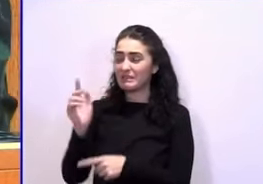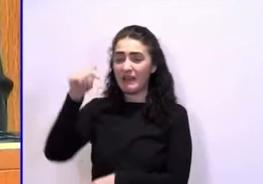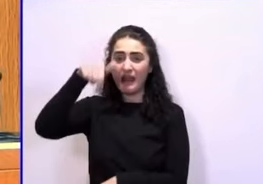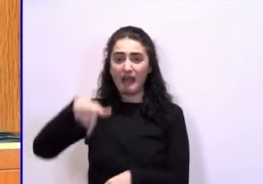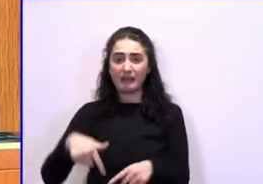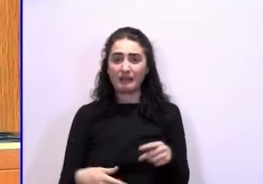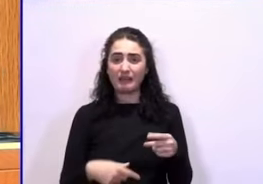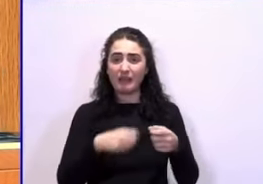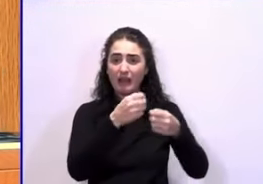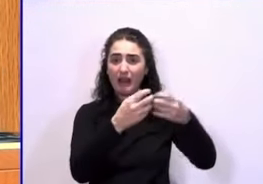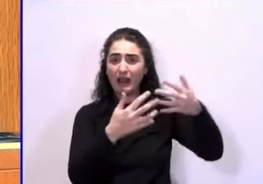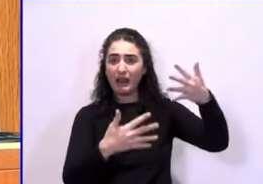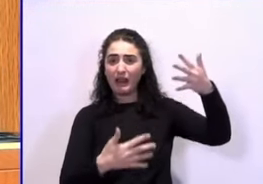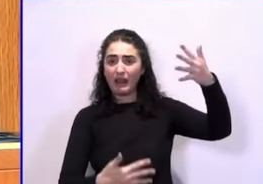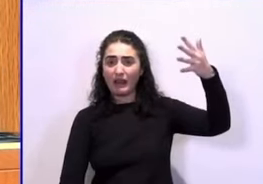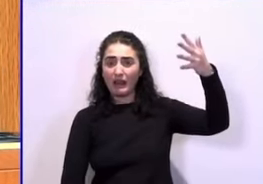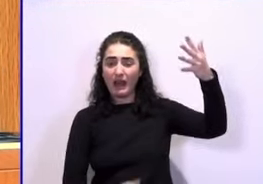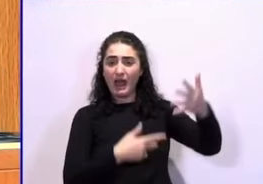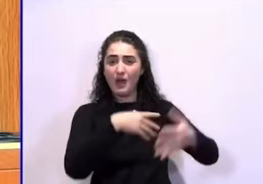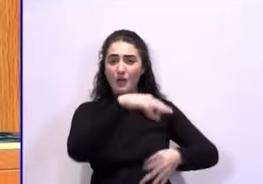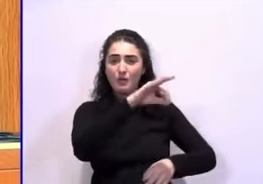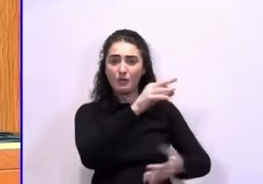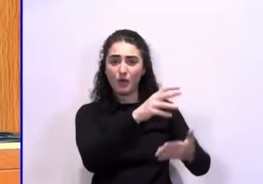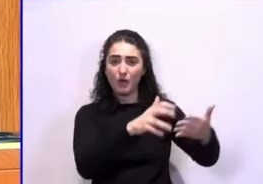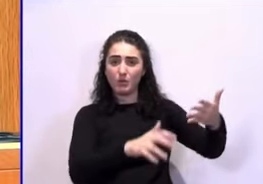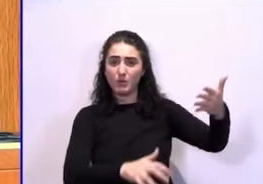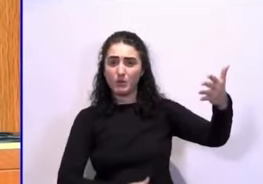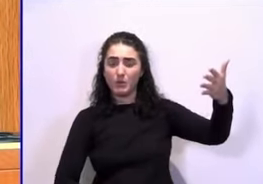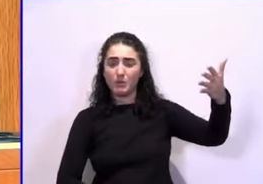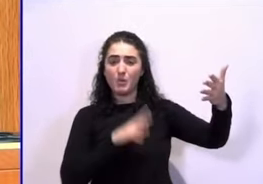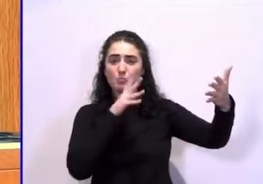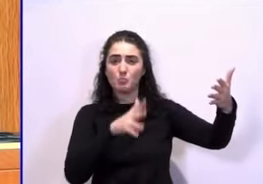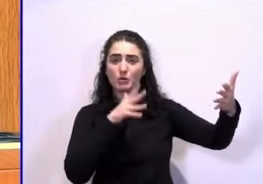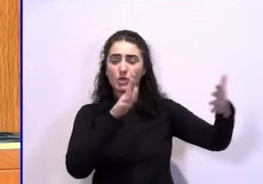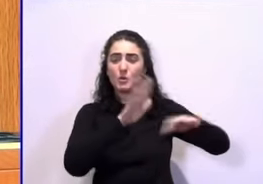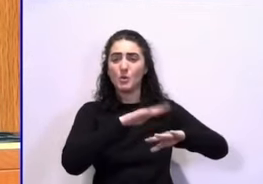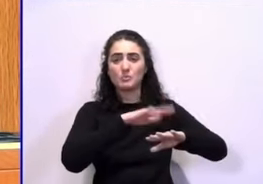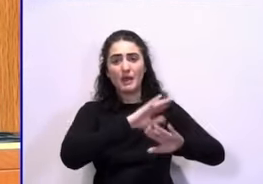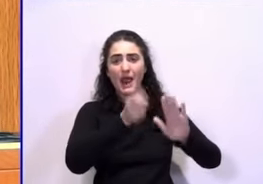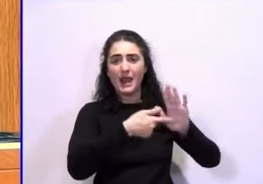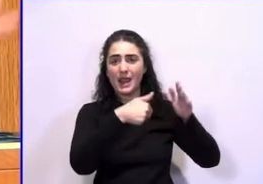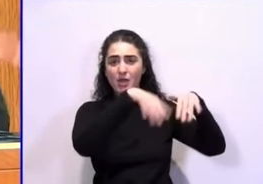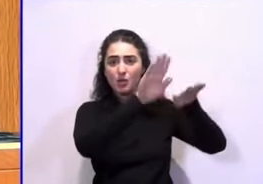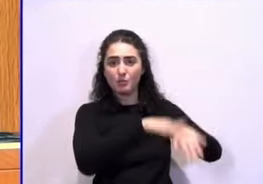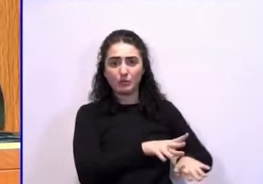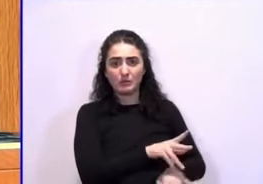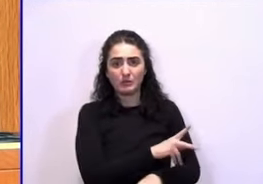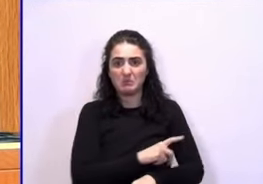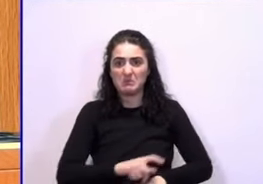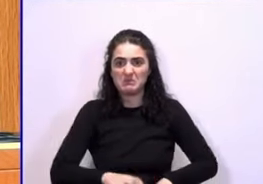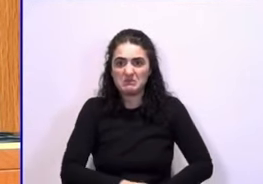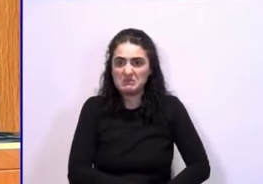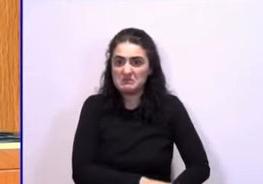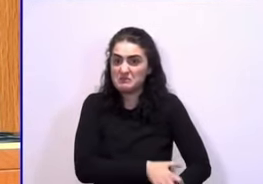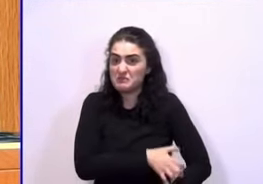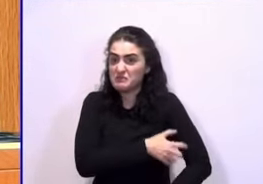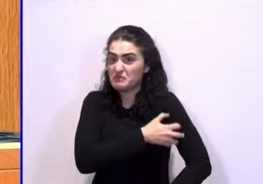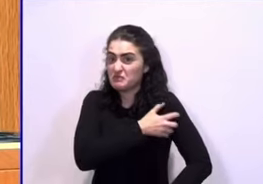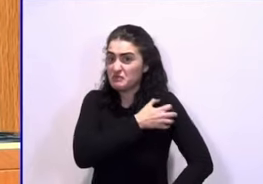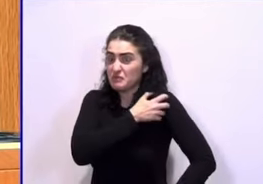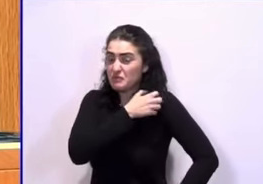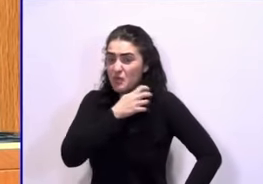retaíla de folios, de exposición de motivos para pedir la derogación de una ley, donde supongo que les habrá entrado urticaria. Ustedes sí que les habrá entrado